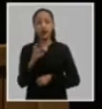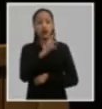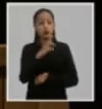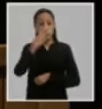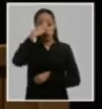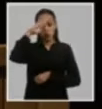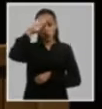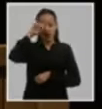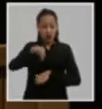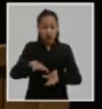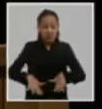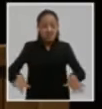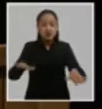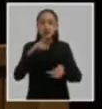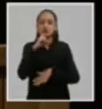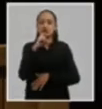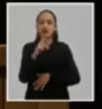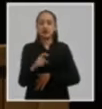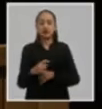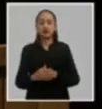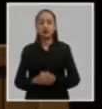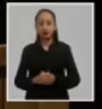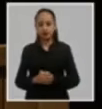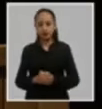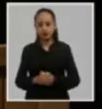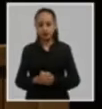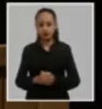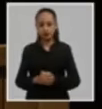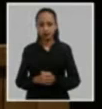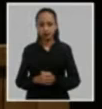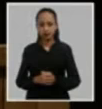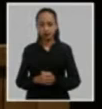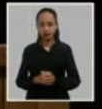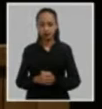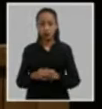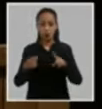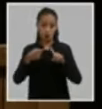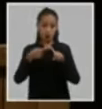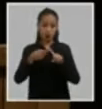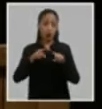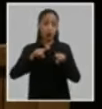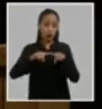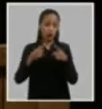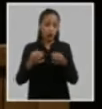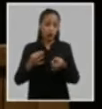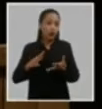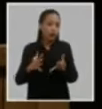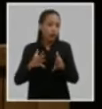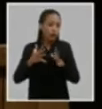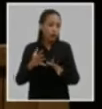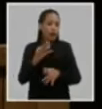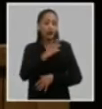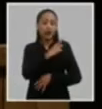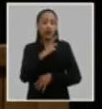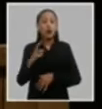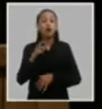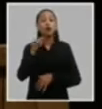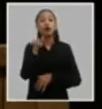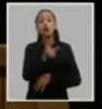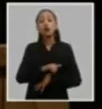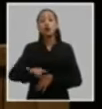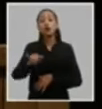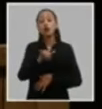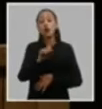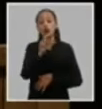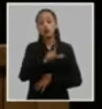por el renunciar a la vocación independentista y su programa de desarrollo socialista en abierta contradicción con la